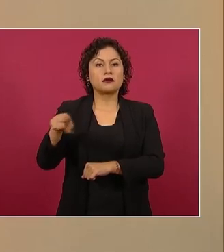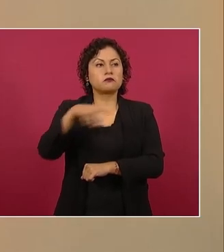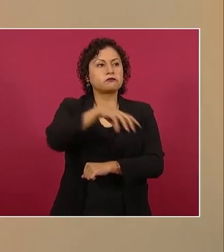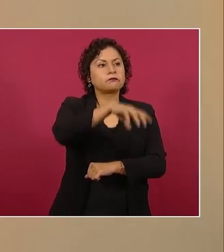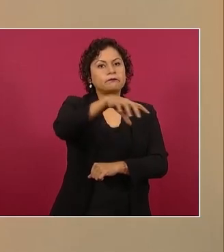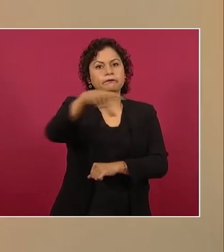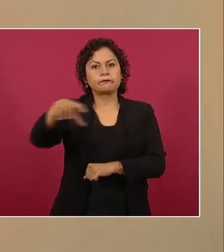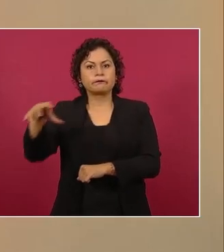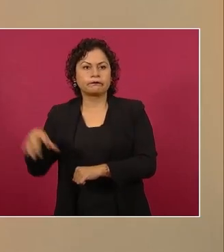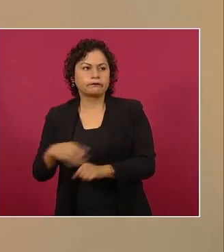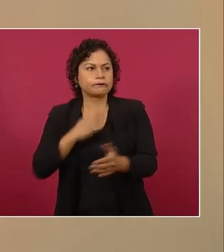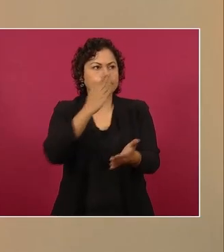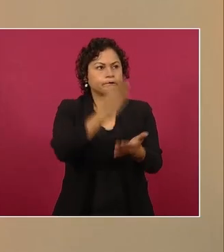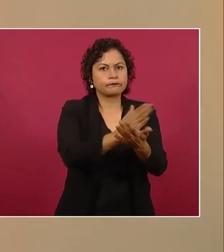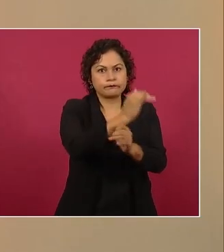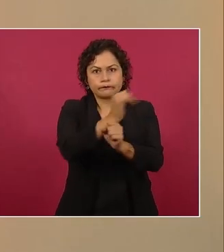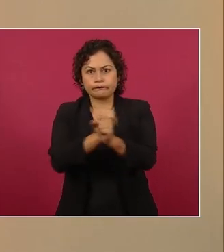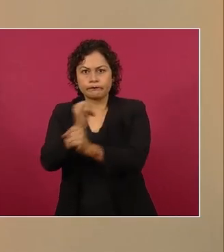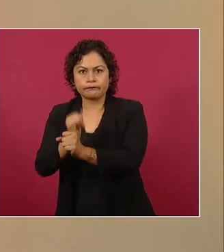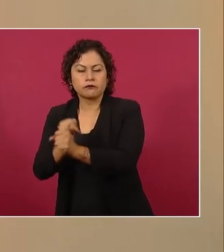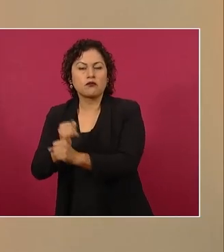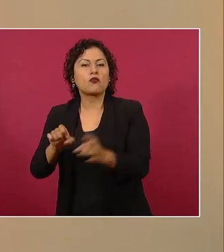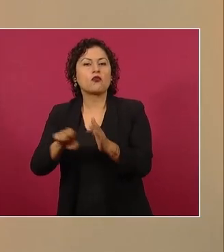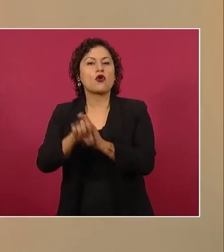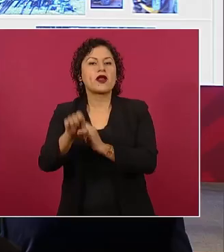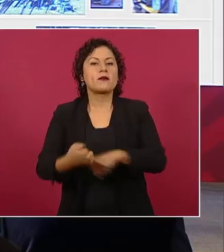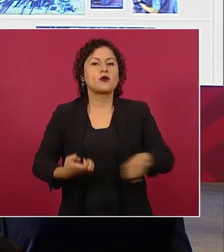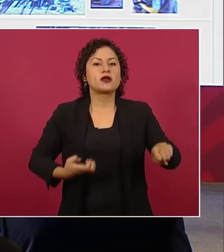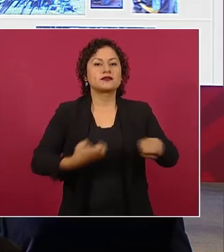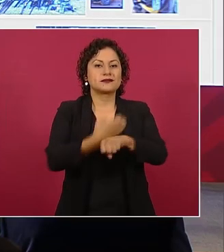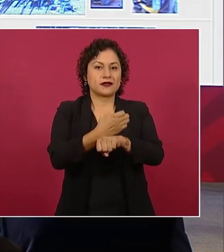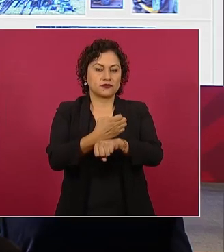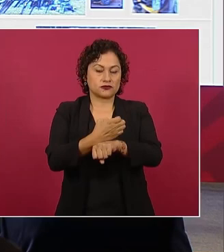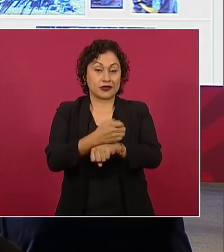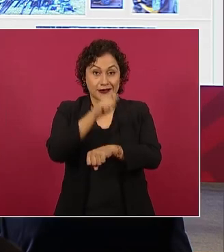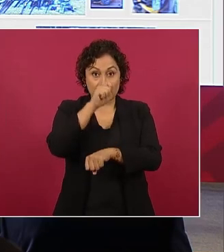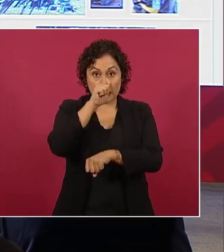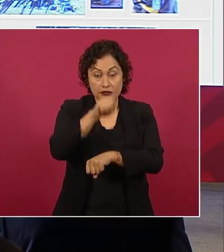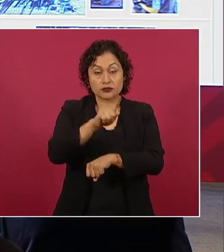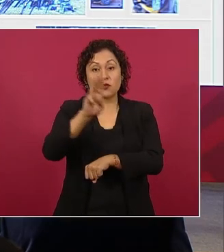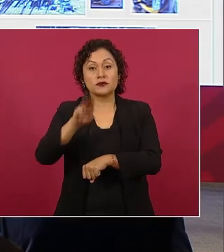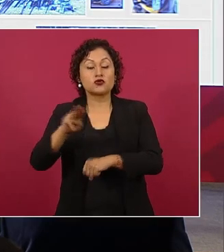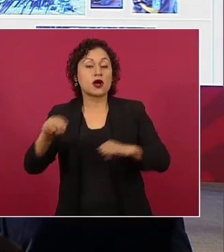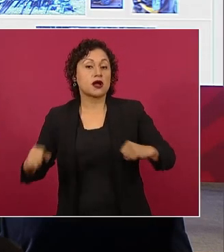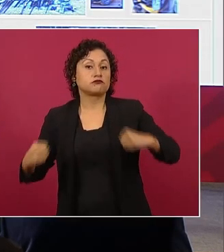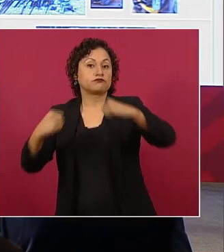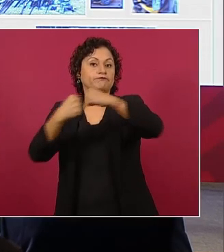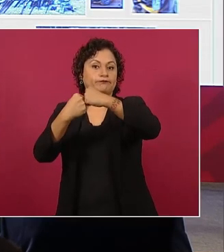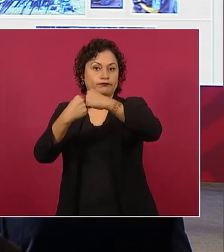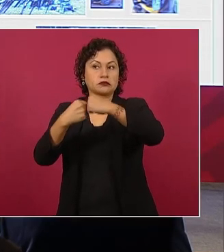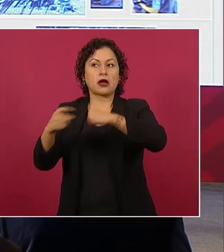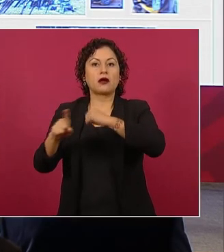Jalisco que colindan con Michoacán. Esto es importante porque es la zona